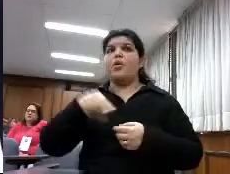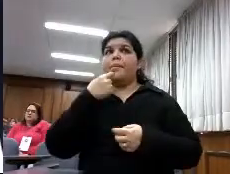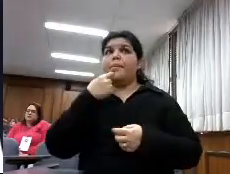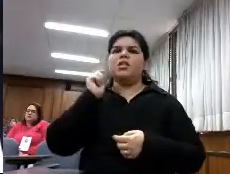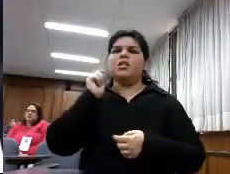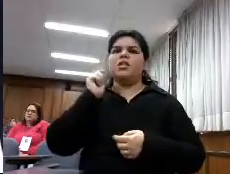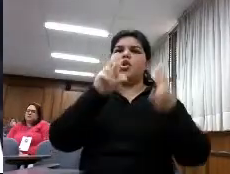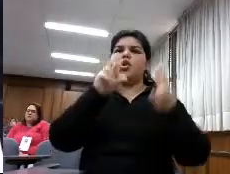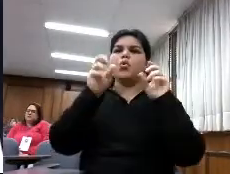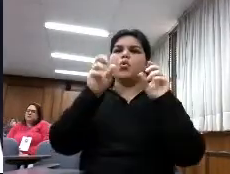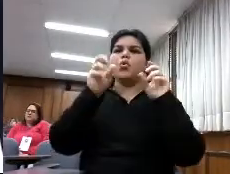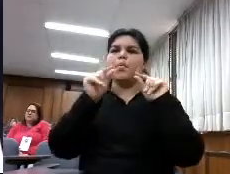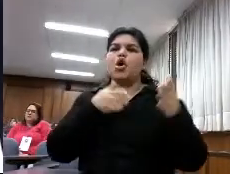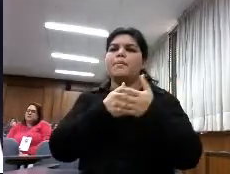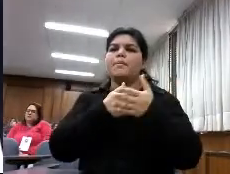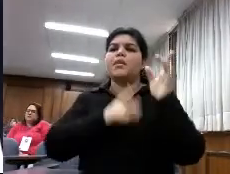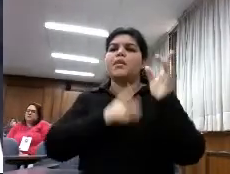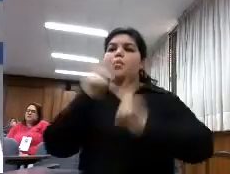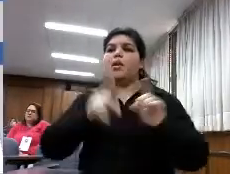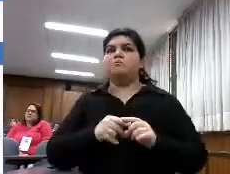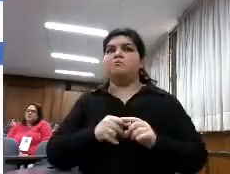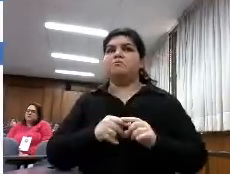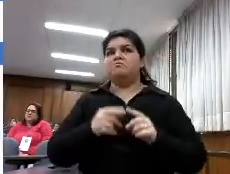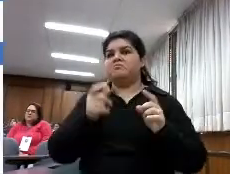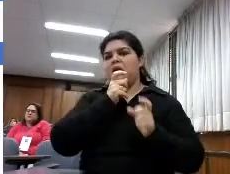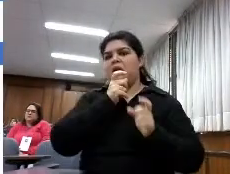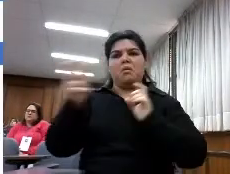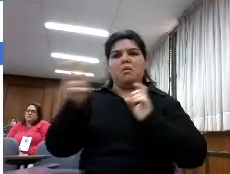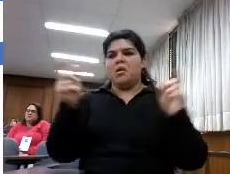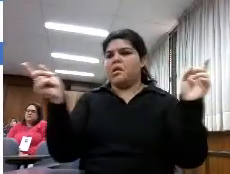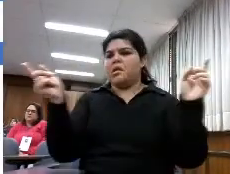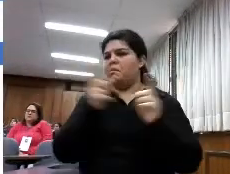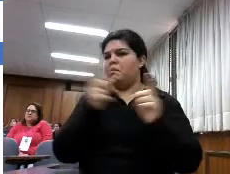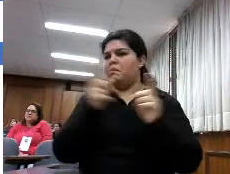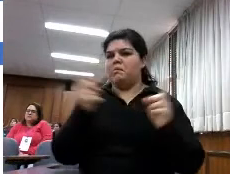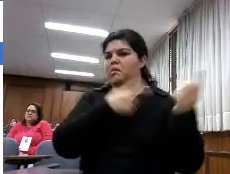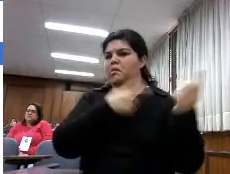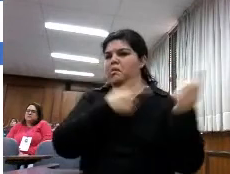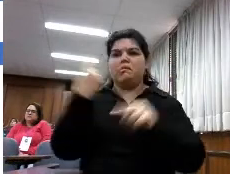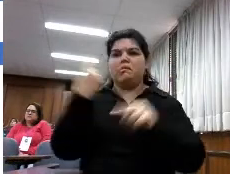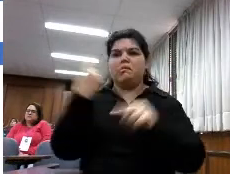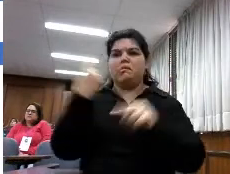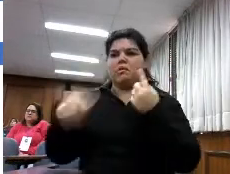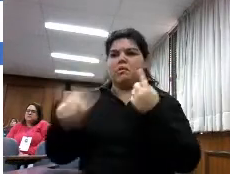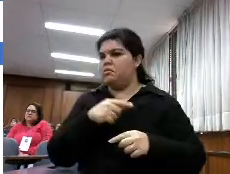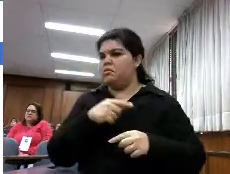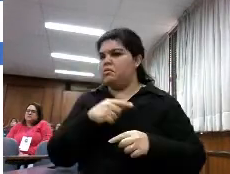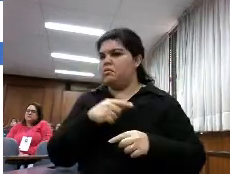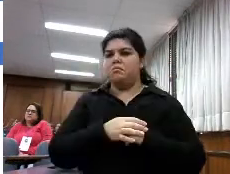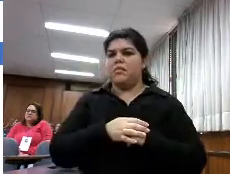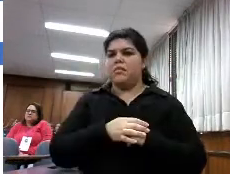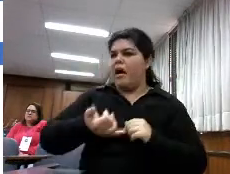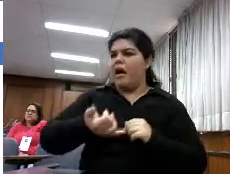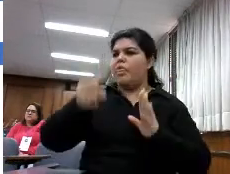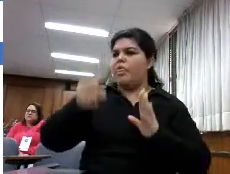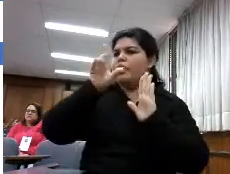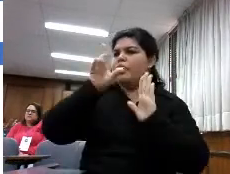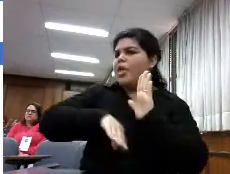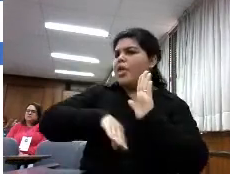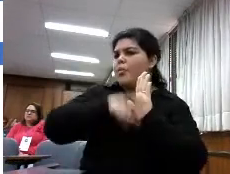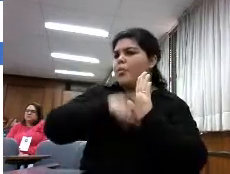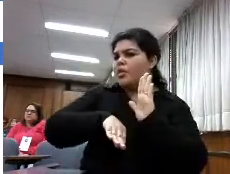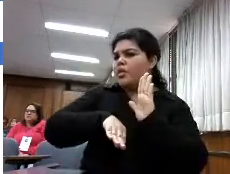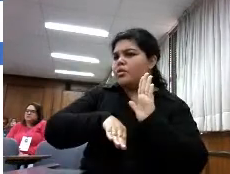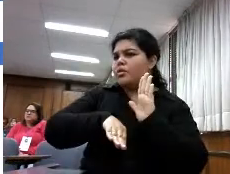respuesta los precios variables o sea si existen descuentos por determinadas